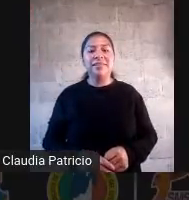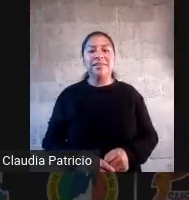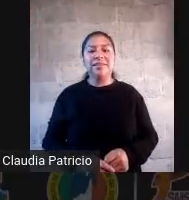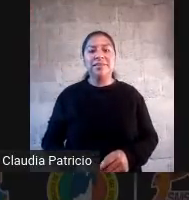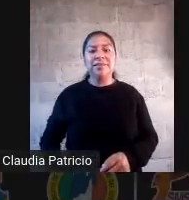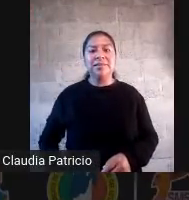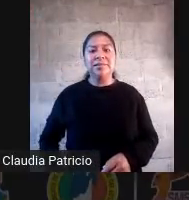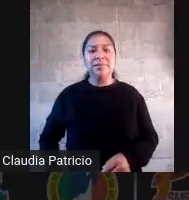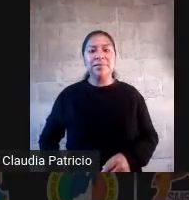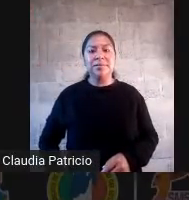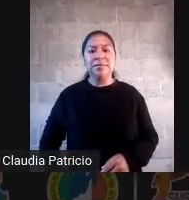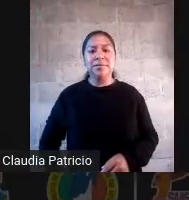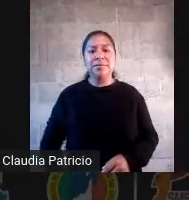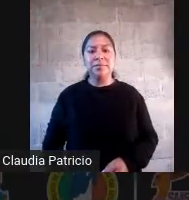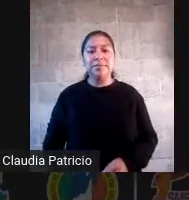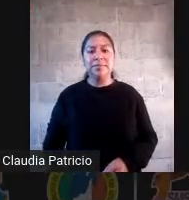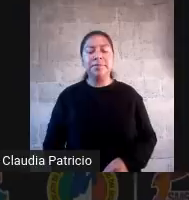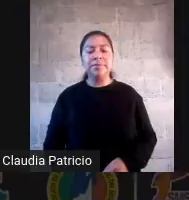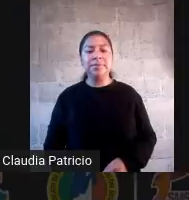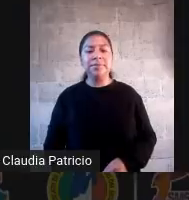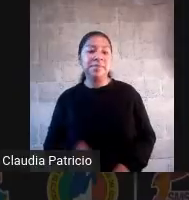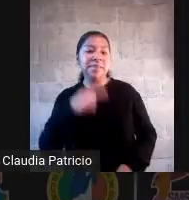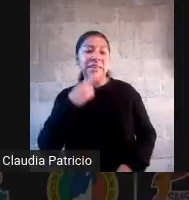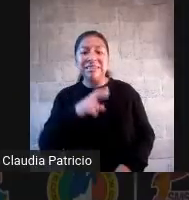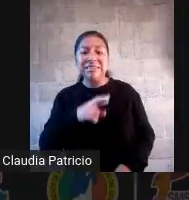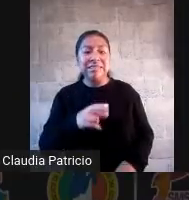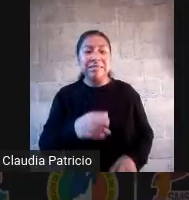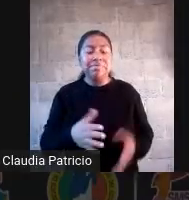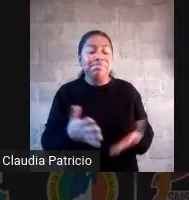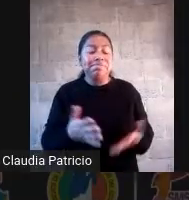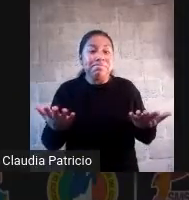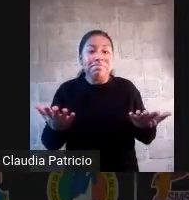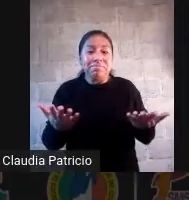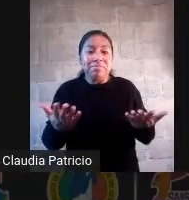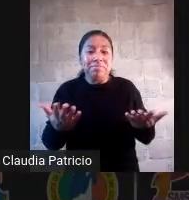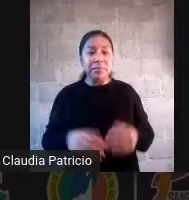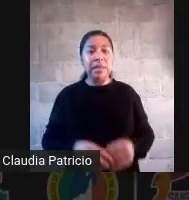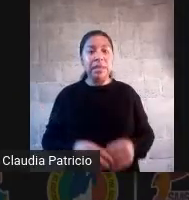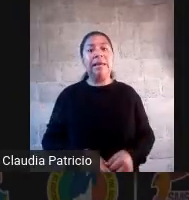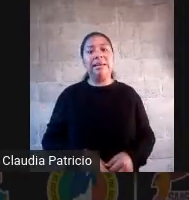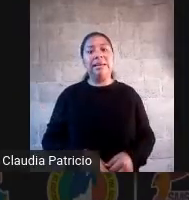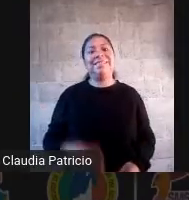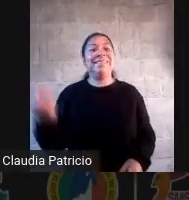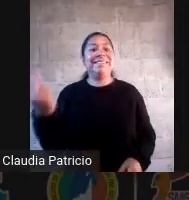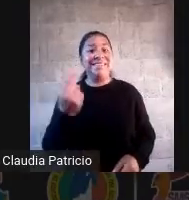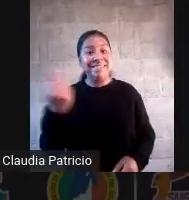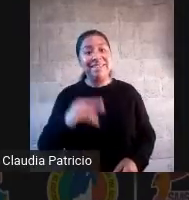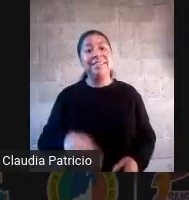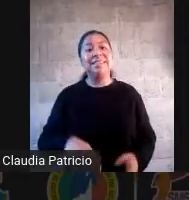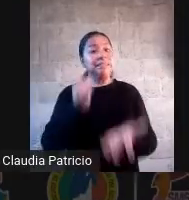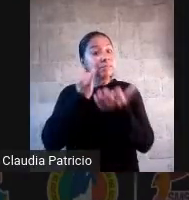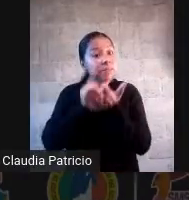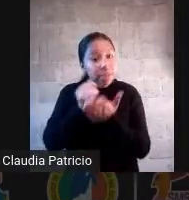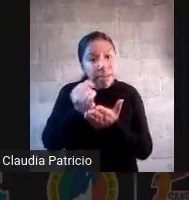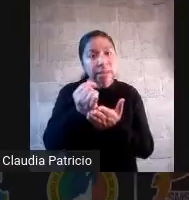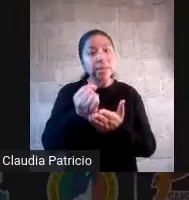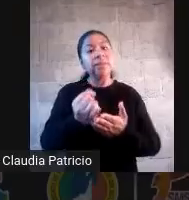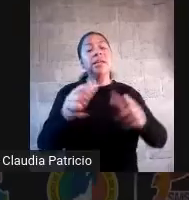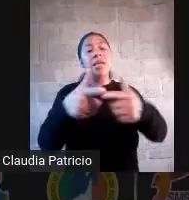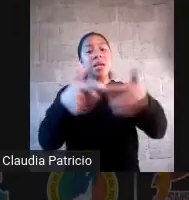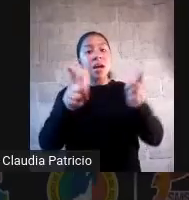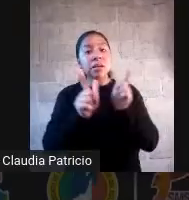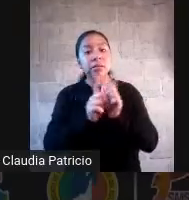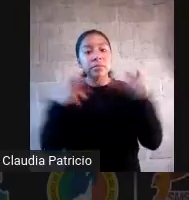maquillarlos, ¿qué puedo hacer? Tomar decisiones, en colectivo, para que esos resultados